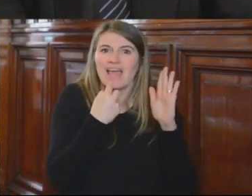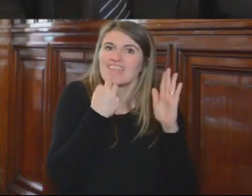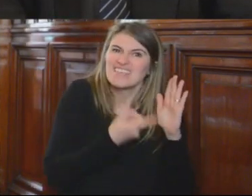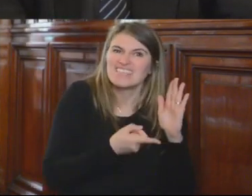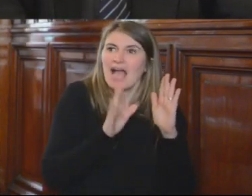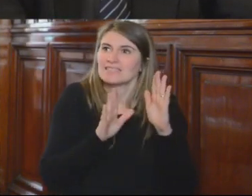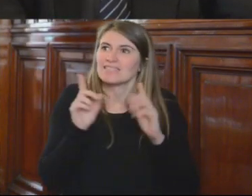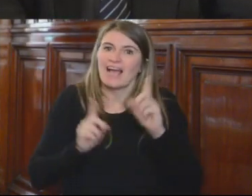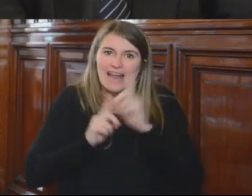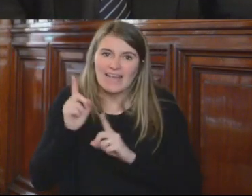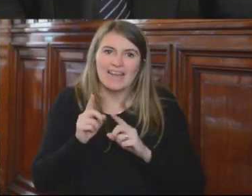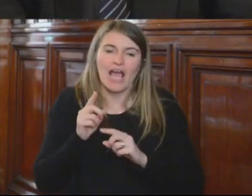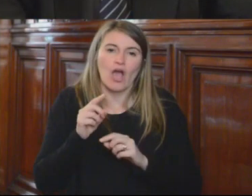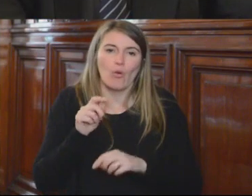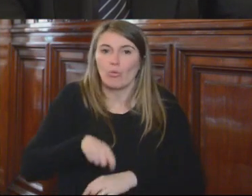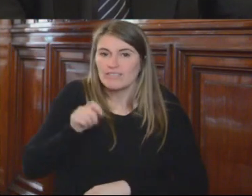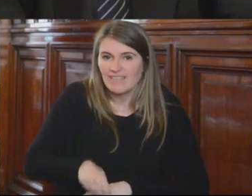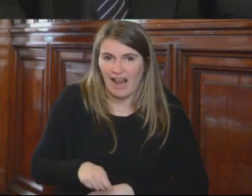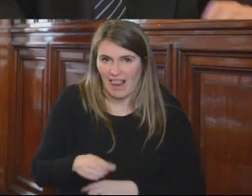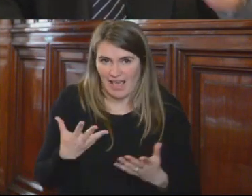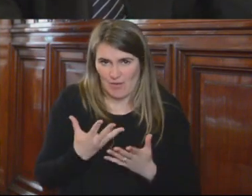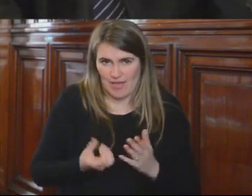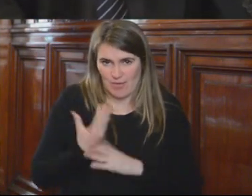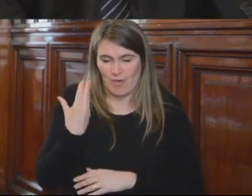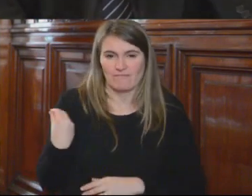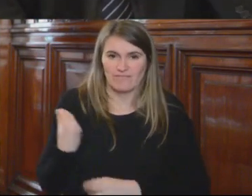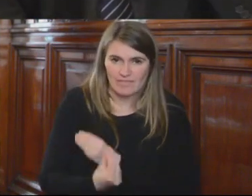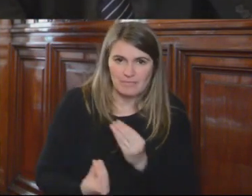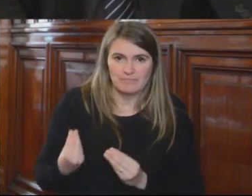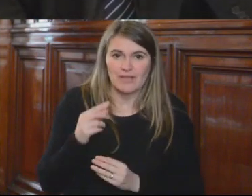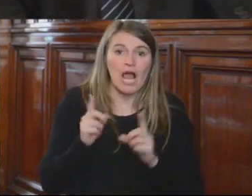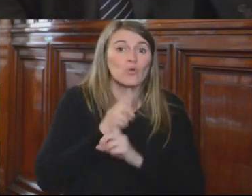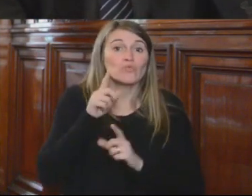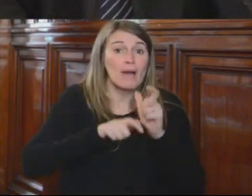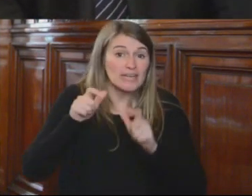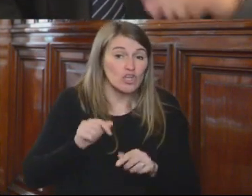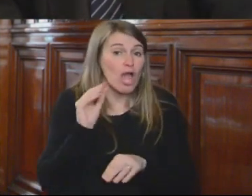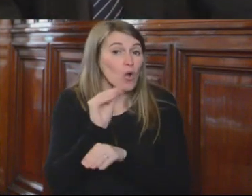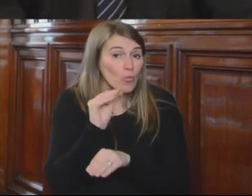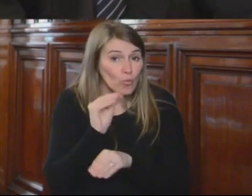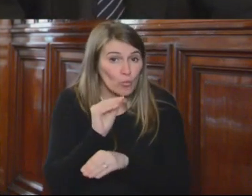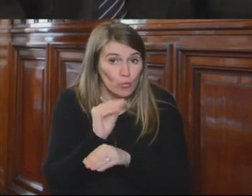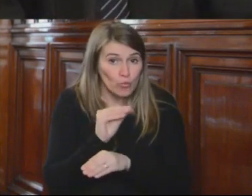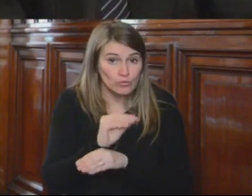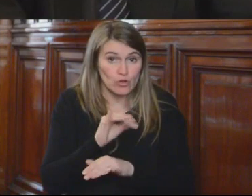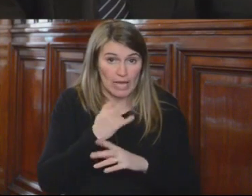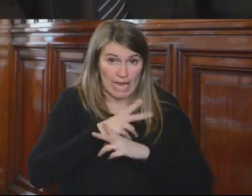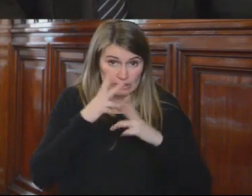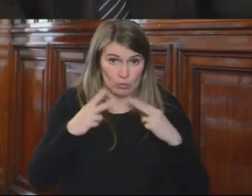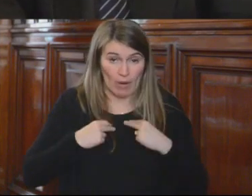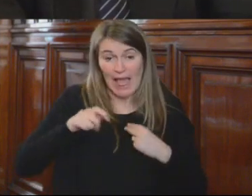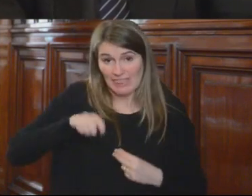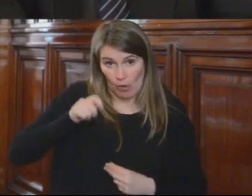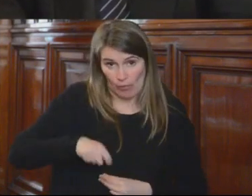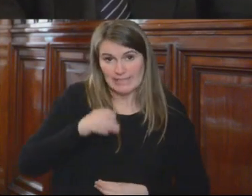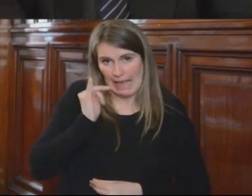judicial, salvo las establecidas, salvo las personas que hayan cursado la escuela de jueces, que